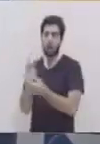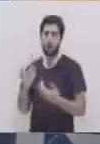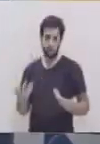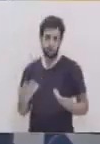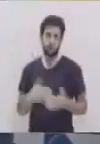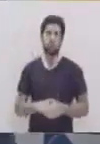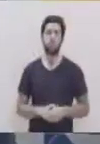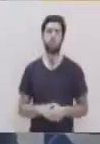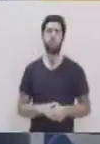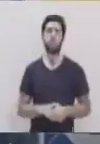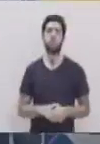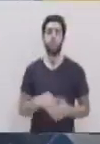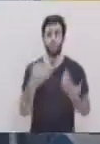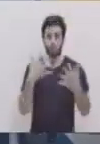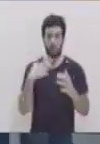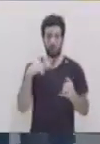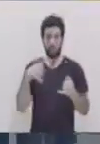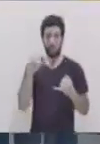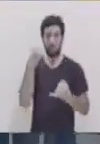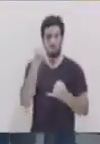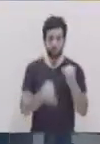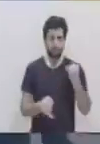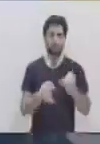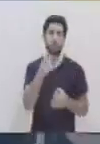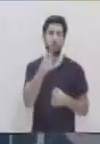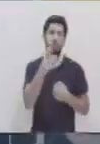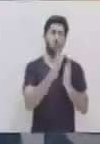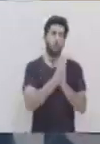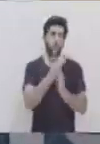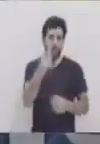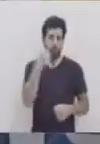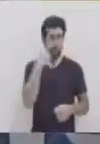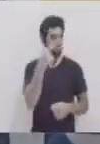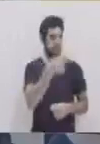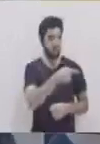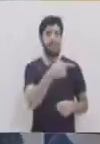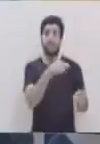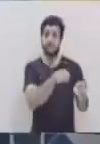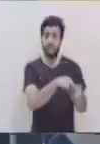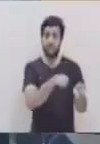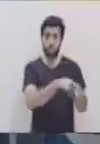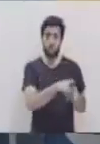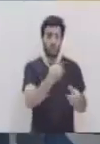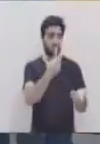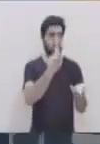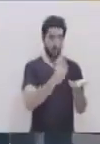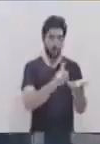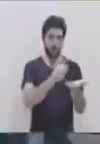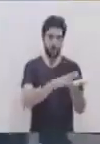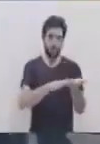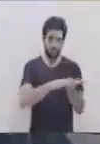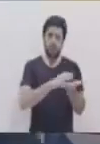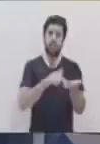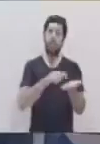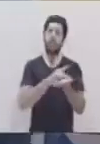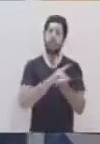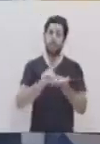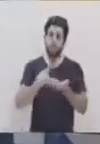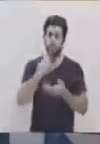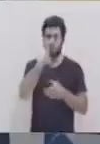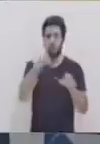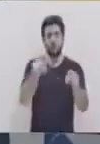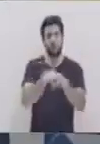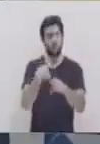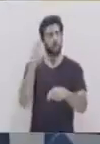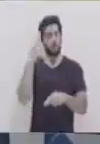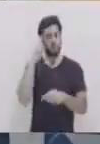Muchísimas gracias Xiomara. para finalizar, yo le invito por favor. Porque recordemos que es muy importante el mantener una